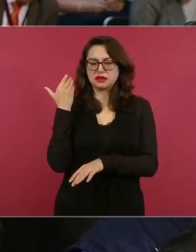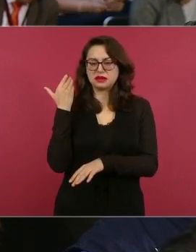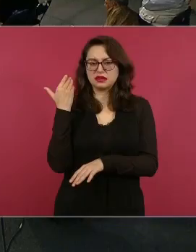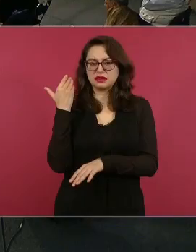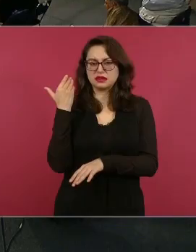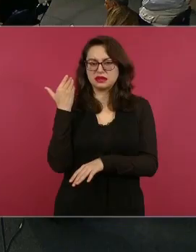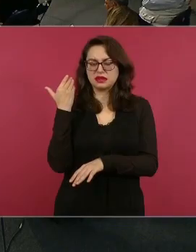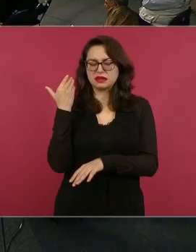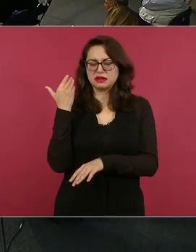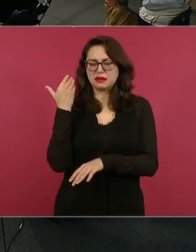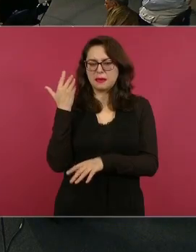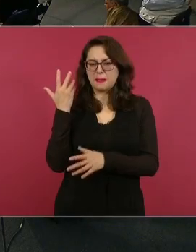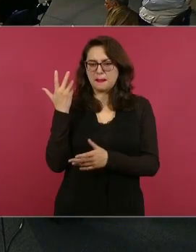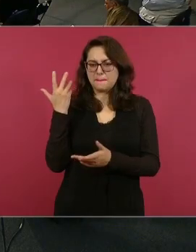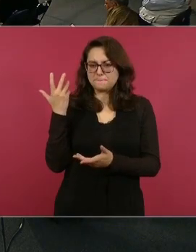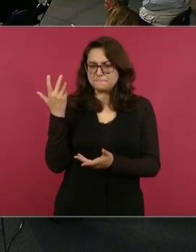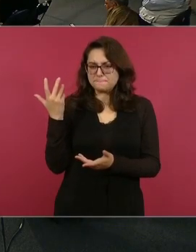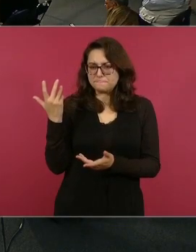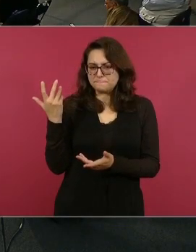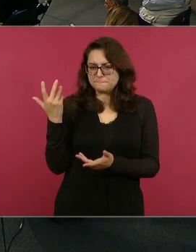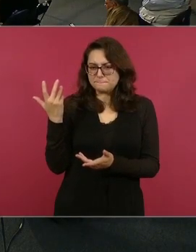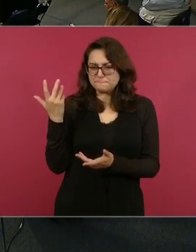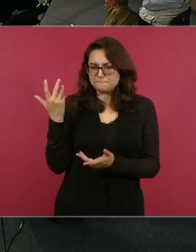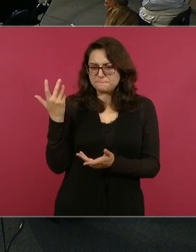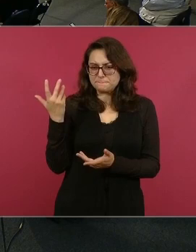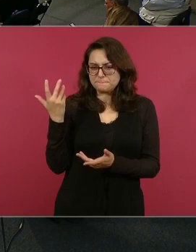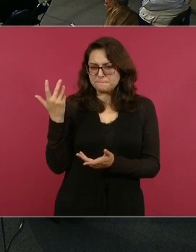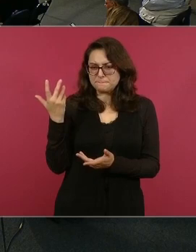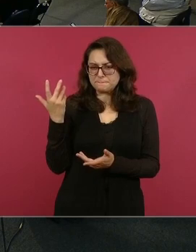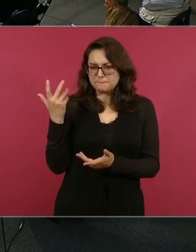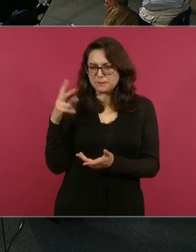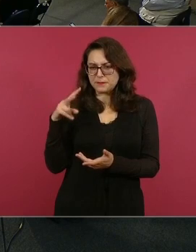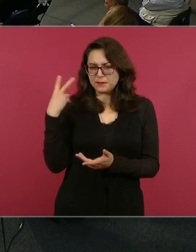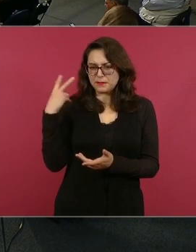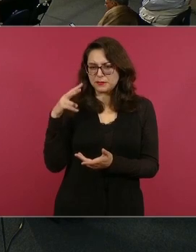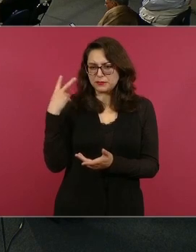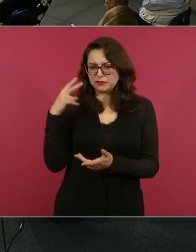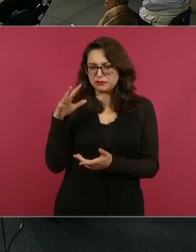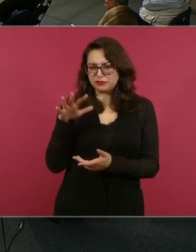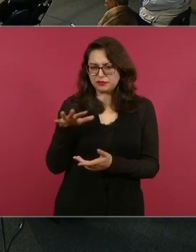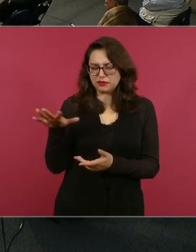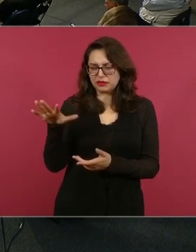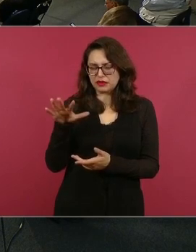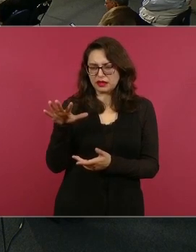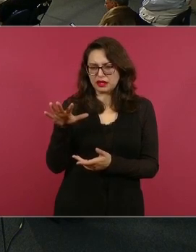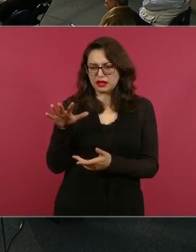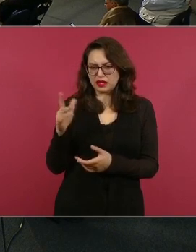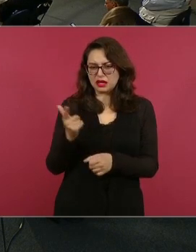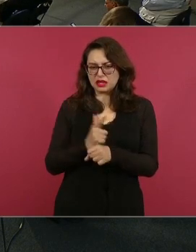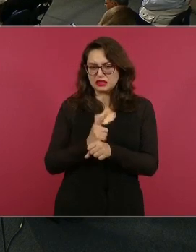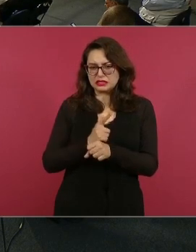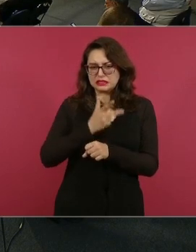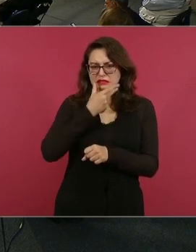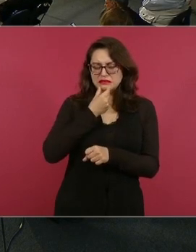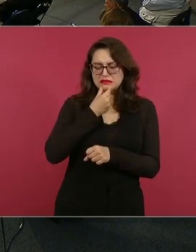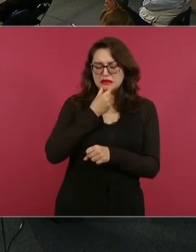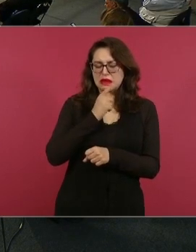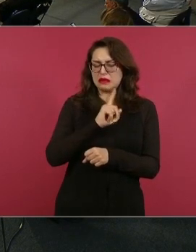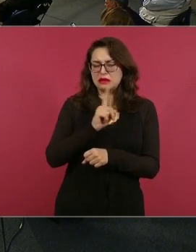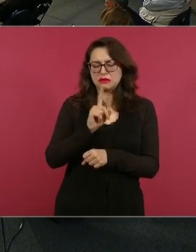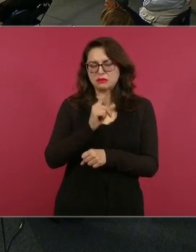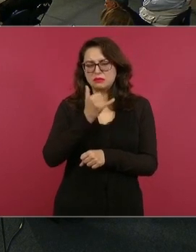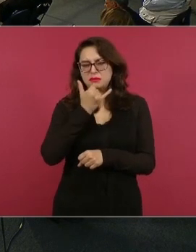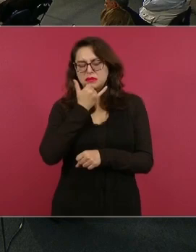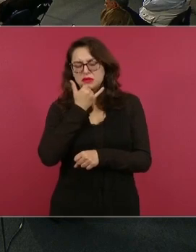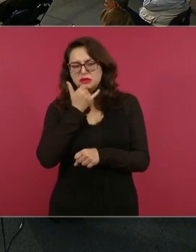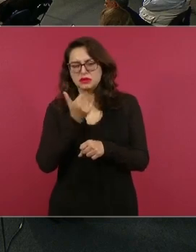fiscal de la de la 17 distrito regional de veracruz licenciado o la licenciada olán garcía elías